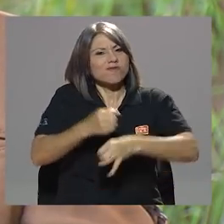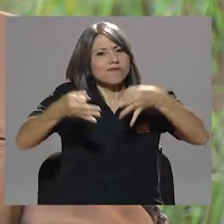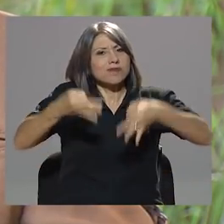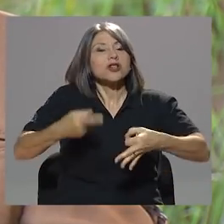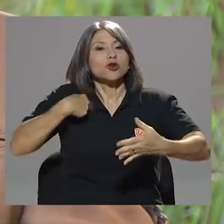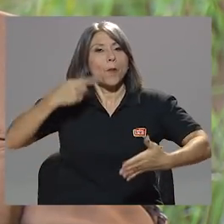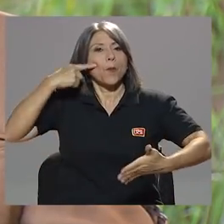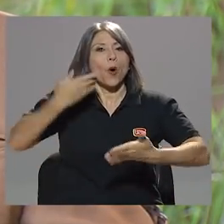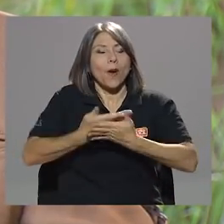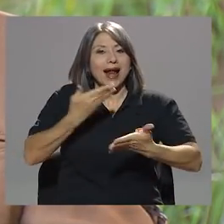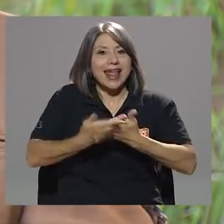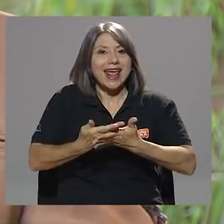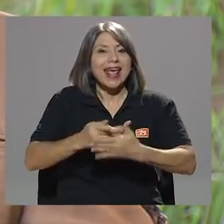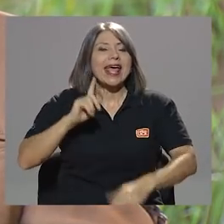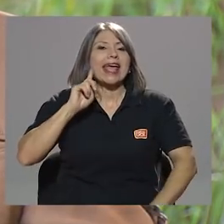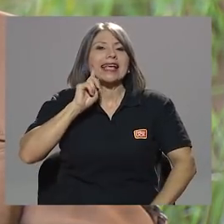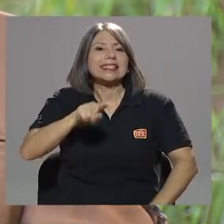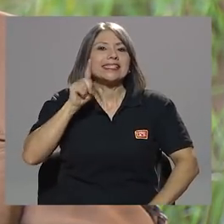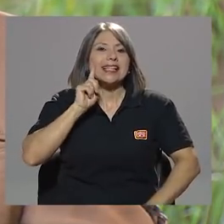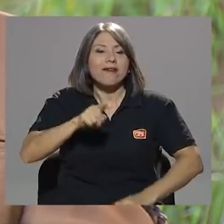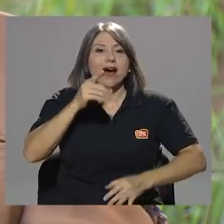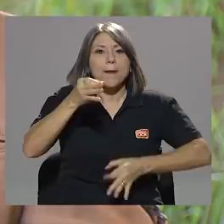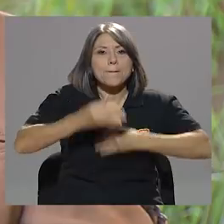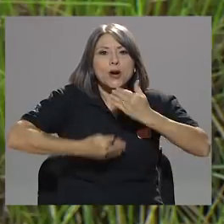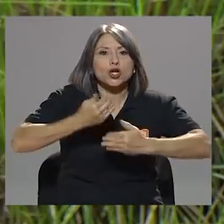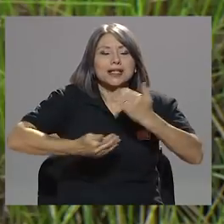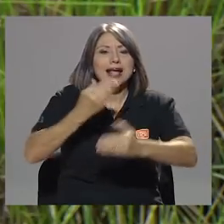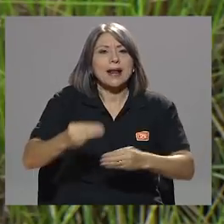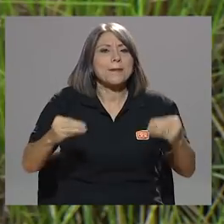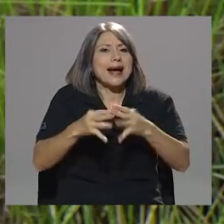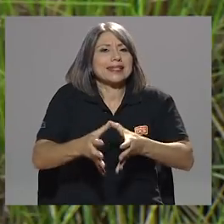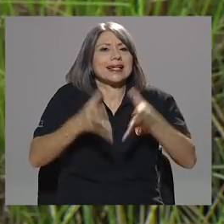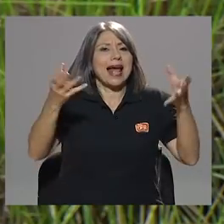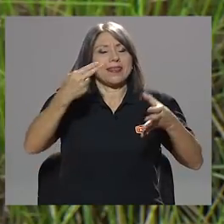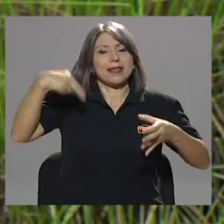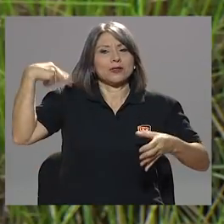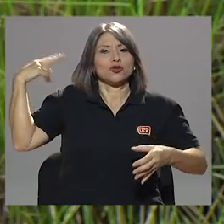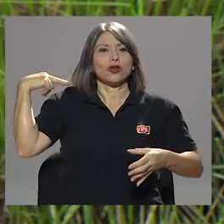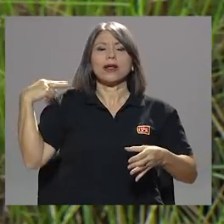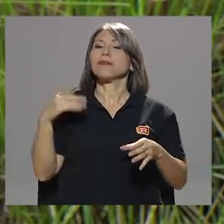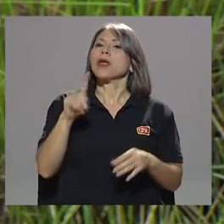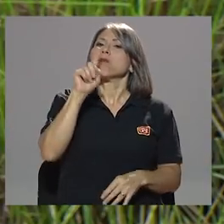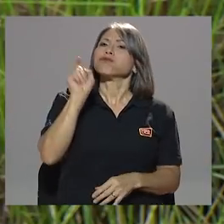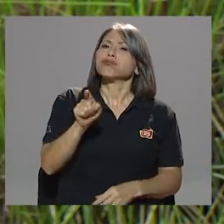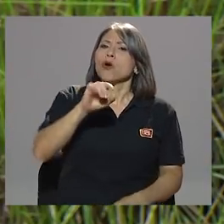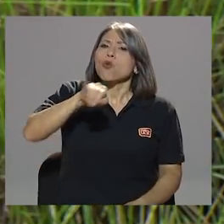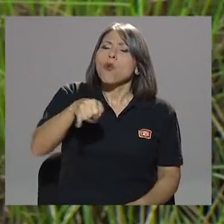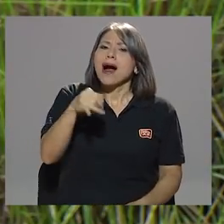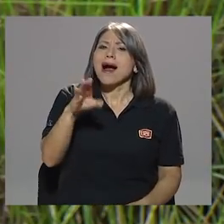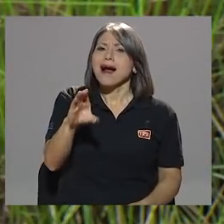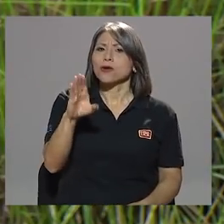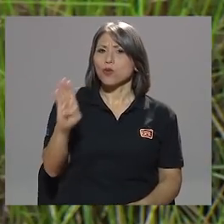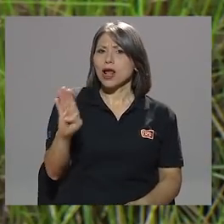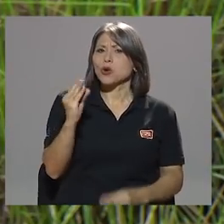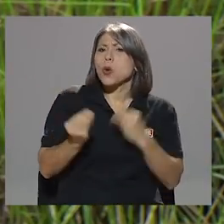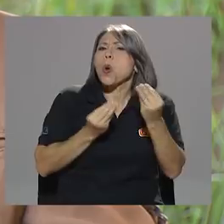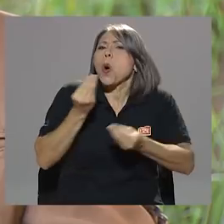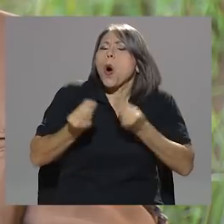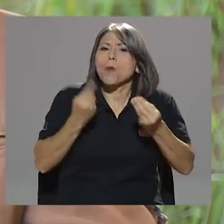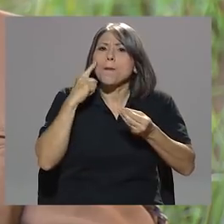que es la estafa procesal más grande de nuestra historia. ¿Cómo hizo don Juan Carlos Bolaños para tener tanta influencia?